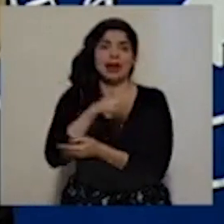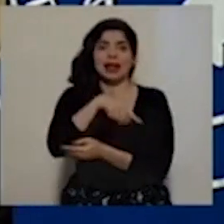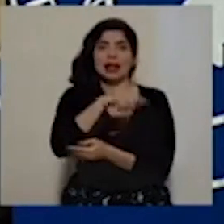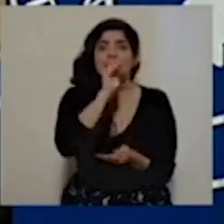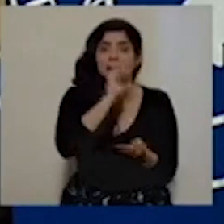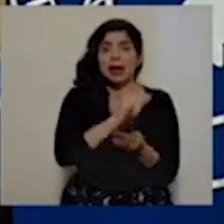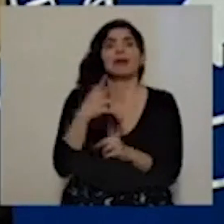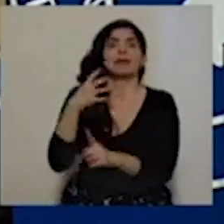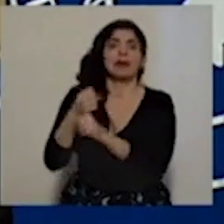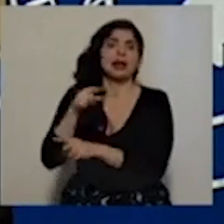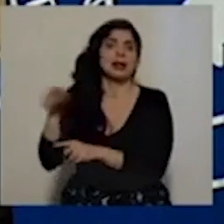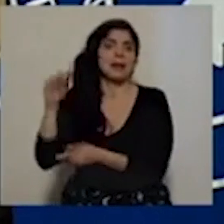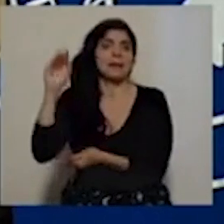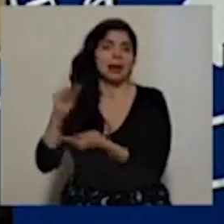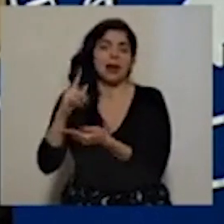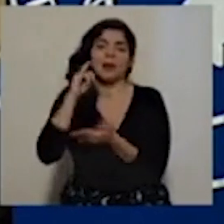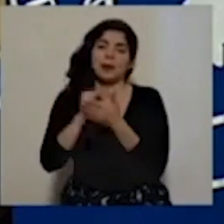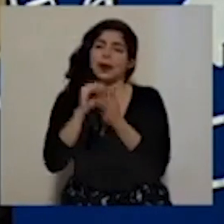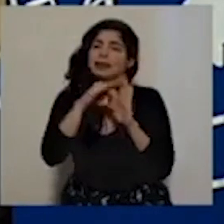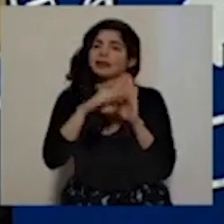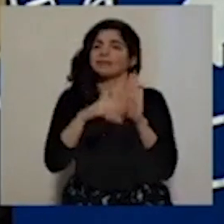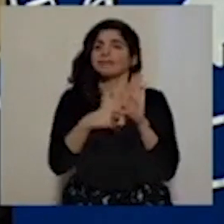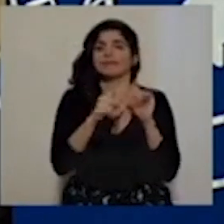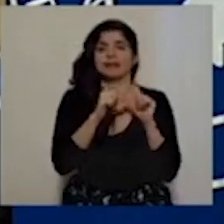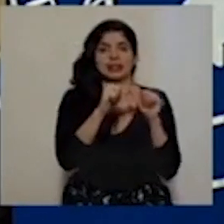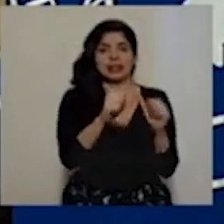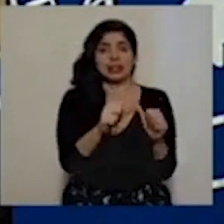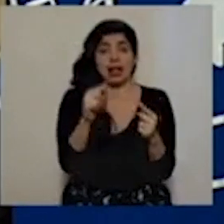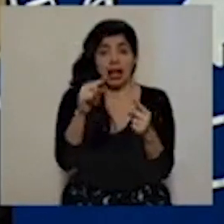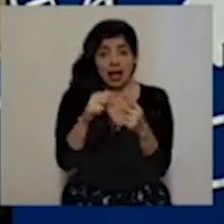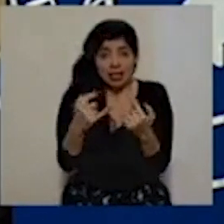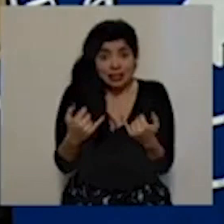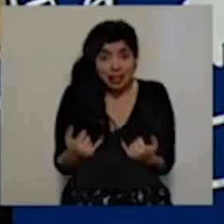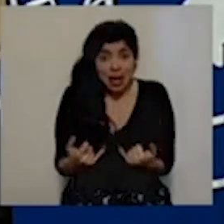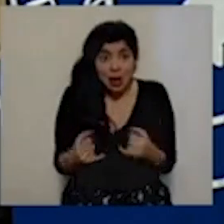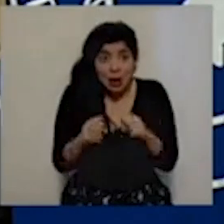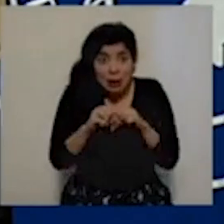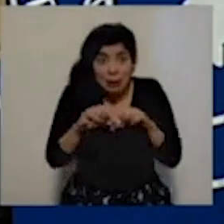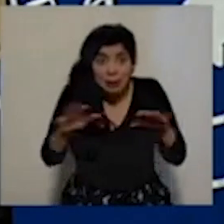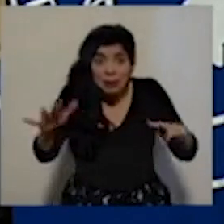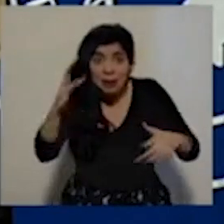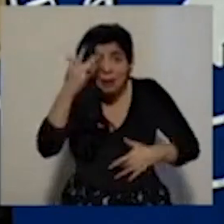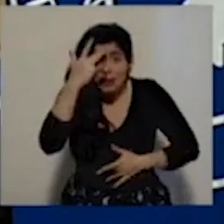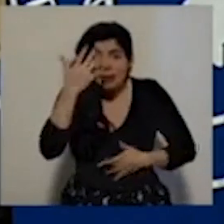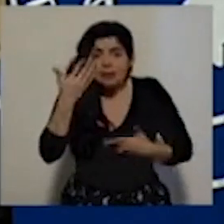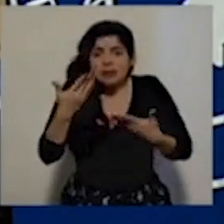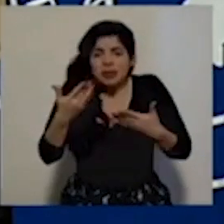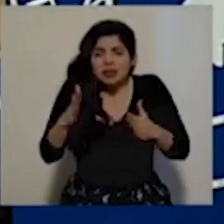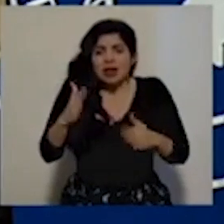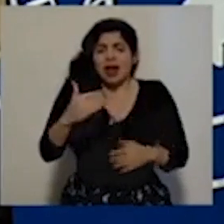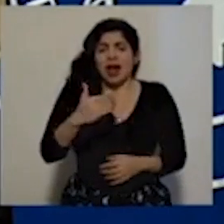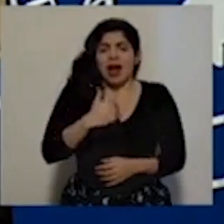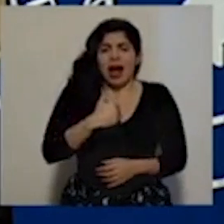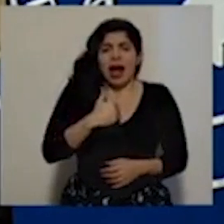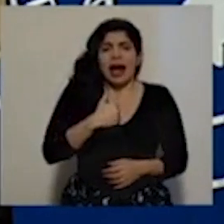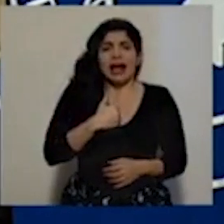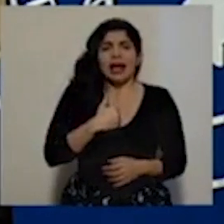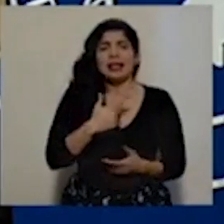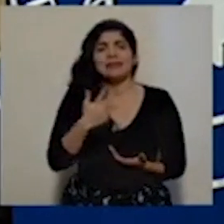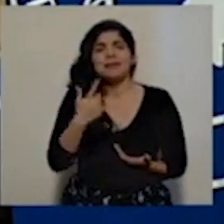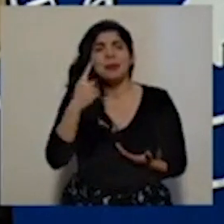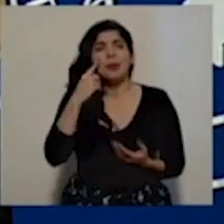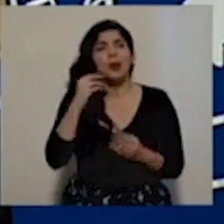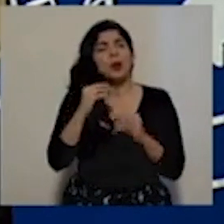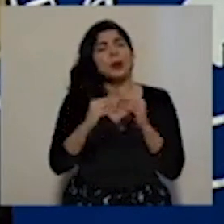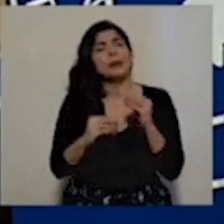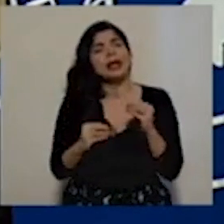impacto. Entonces, por eso es que se mantienen las medidas. A estas alturas de la epidemia, pues ya se tiene una, por lo menos,